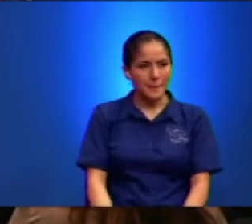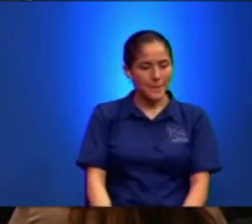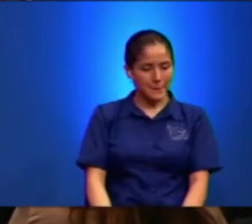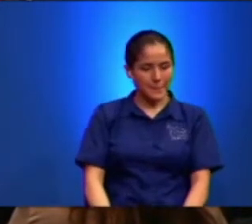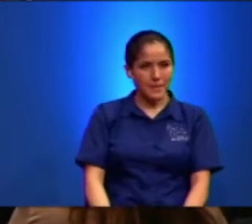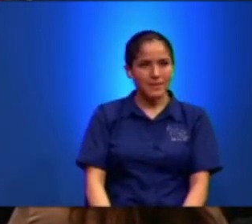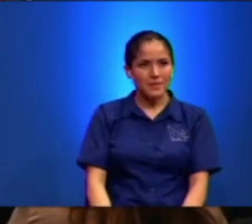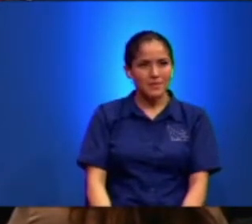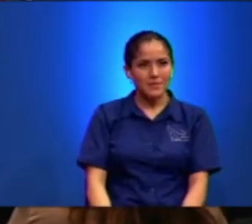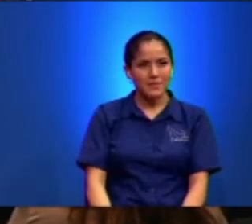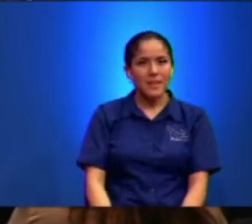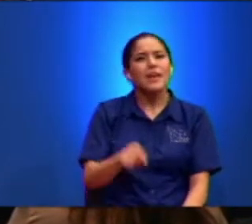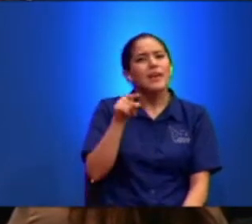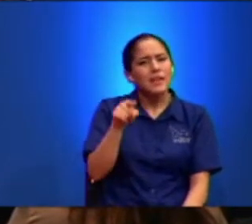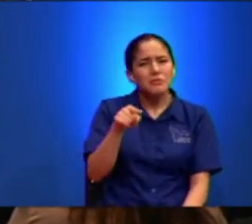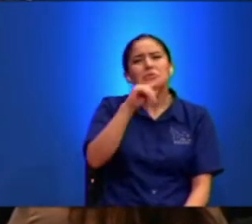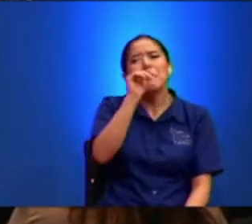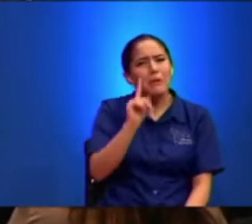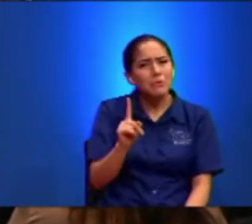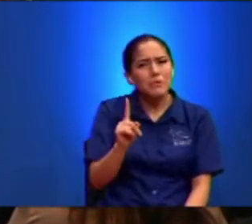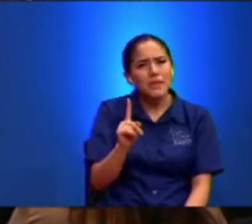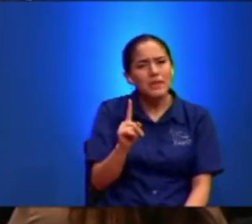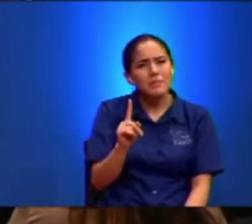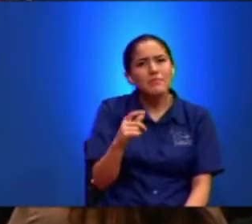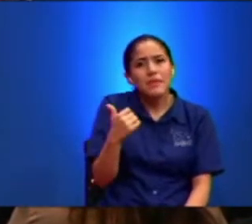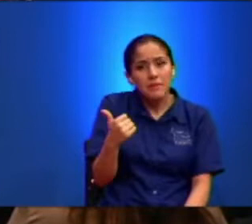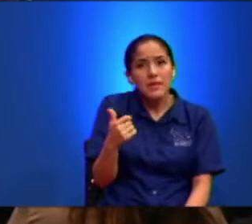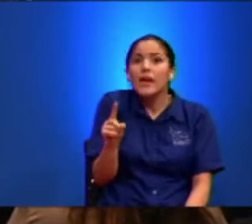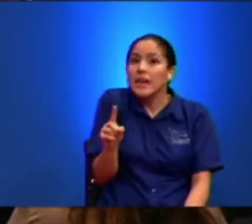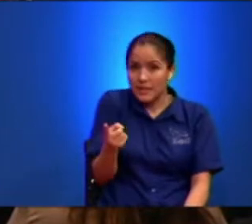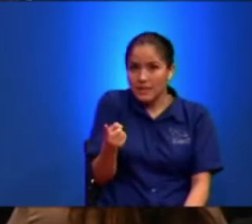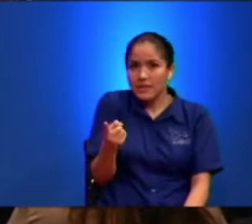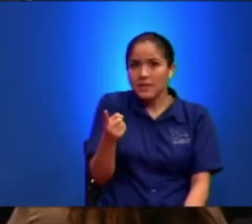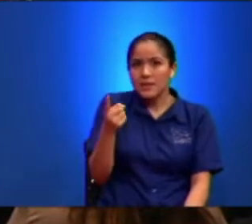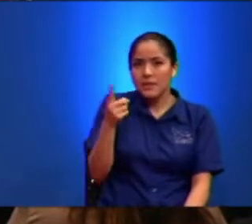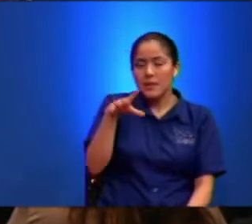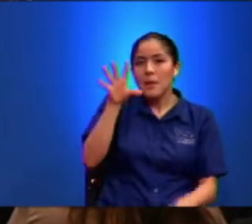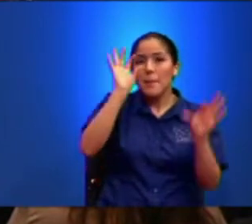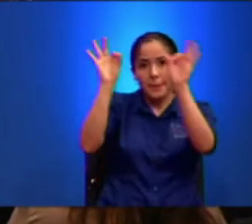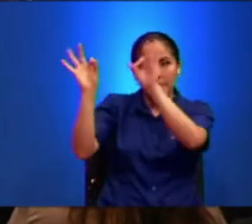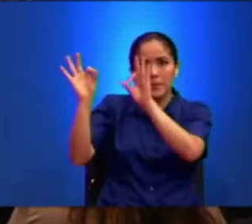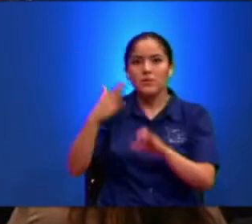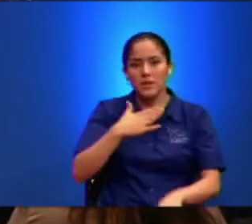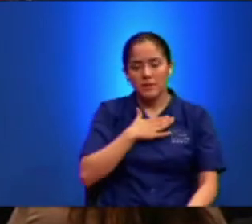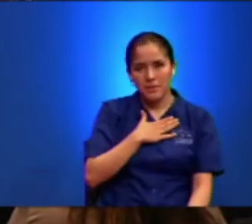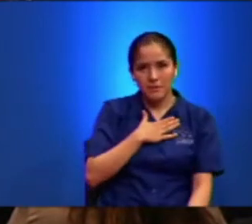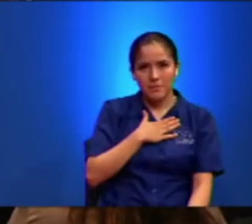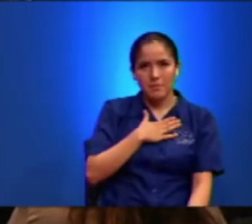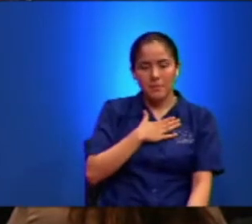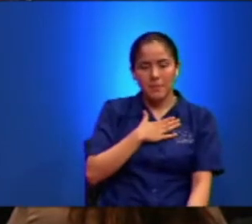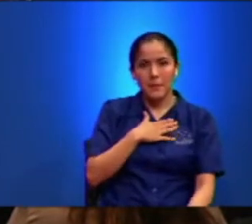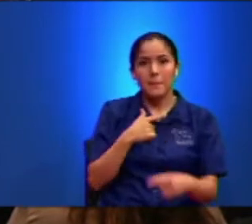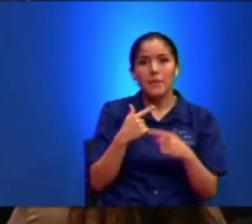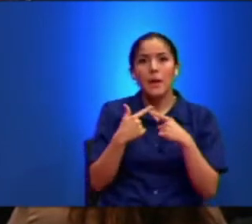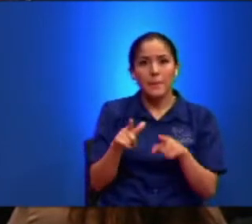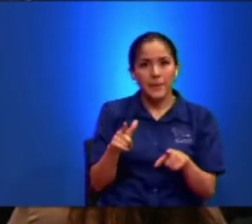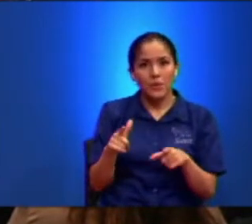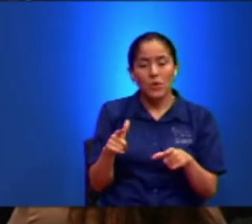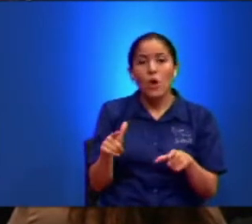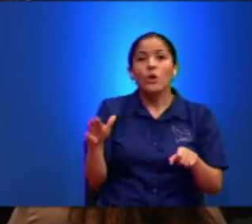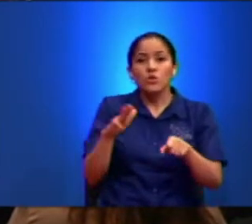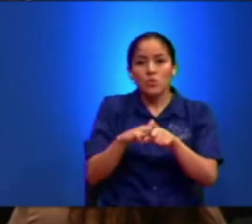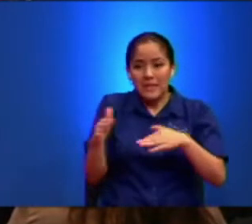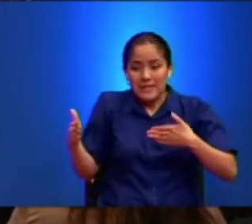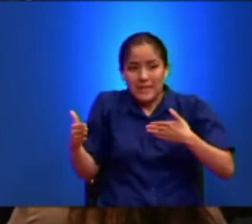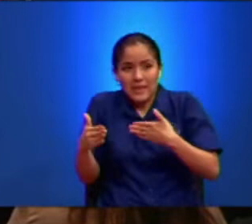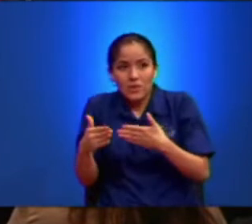Va Esa es Una Pregunta Lícita También Porque Quien Me Va Pastorear Pero Entonces Los Más Cercanos